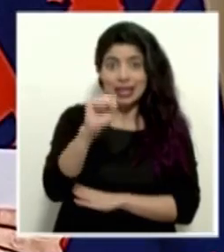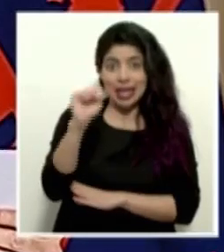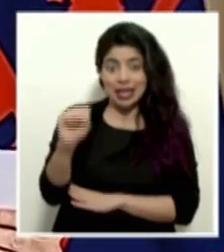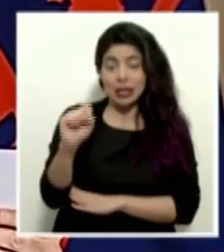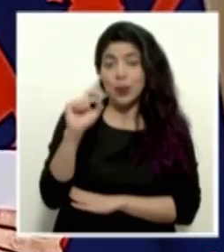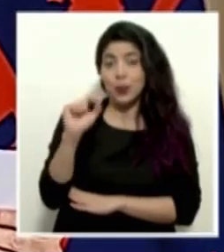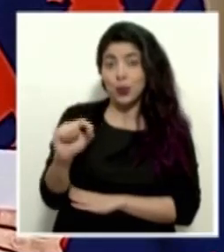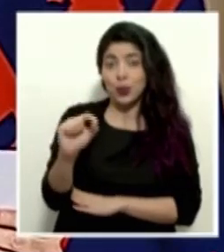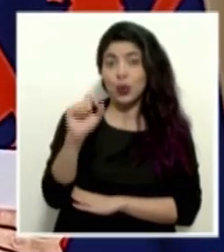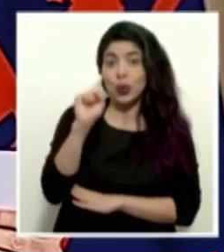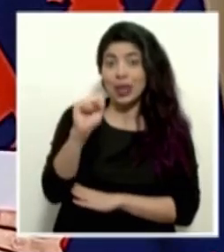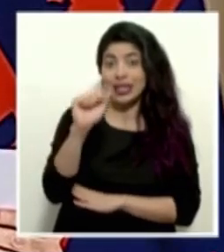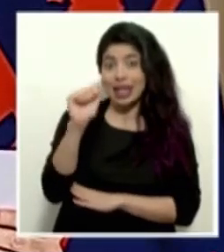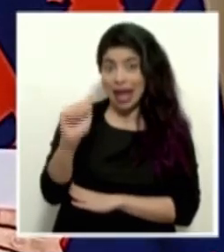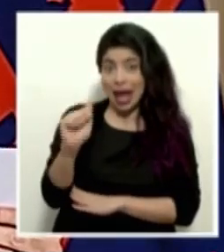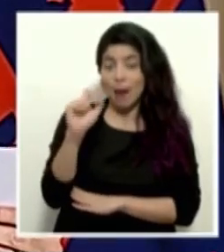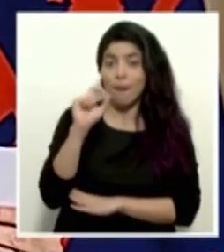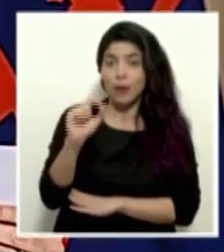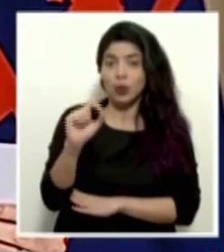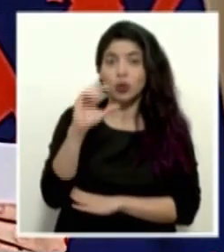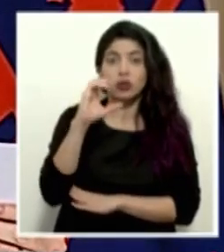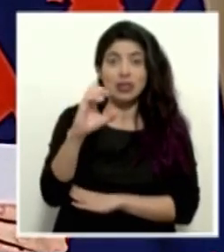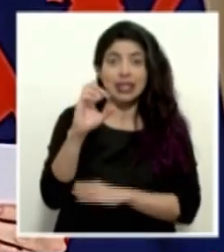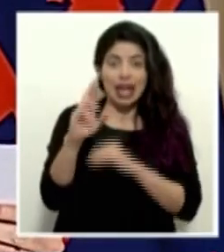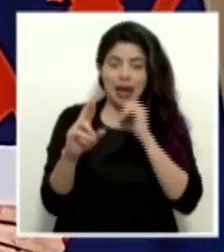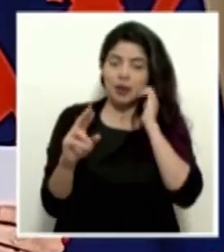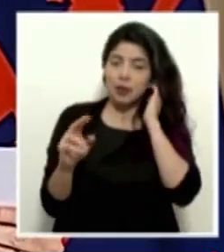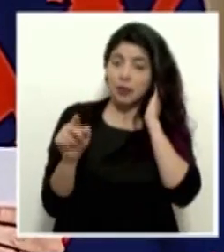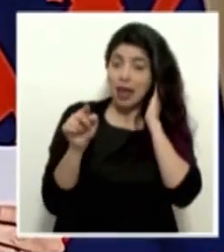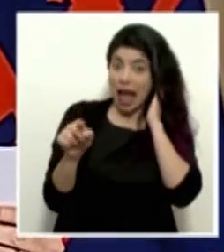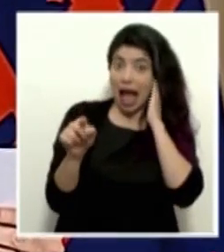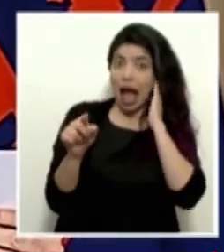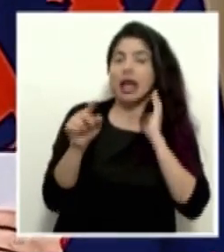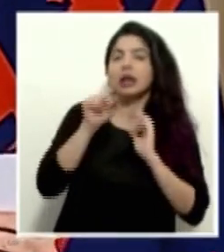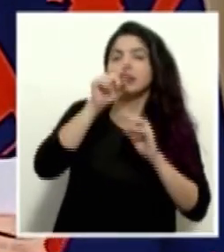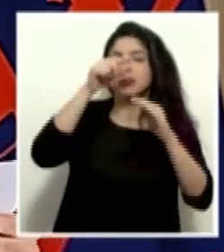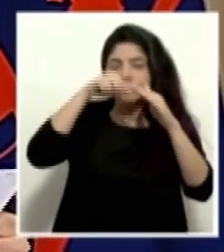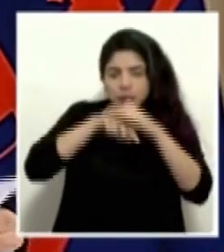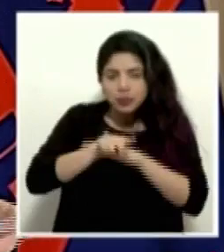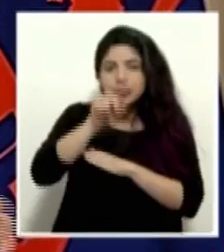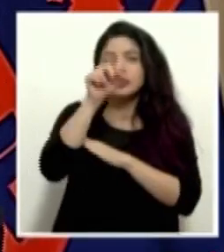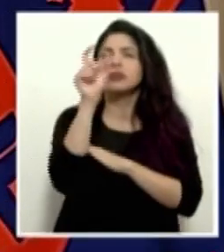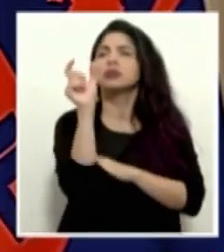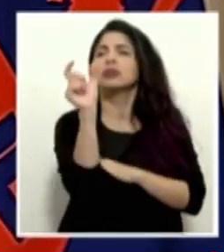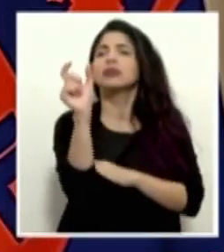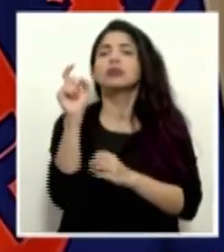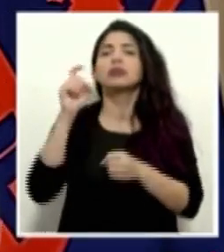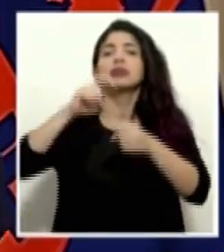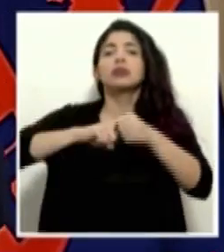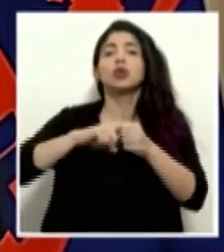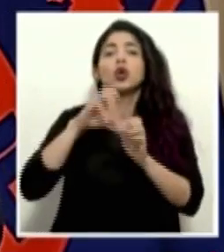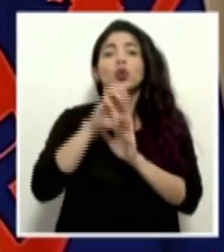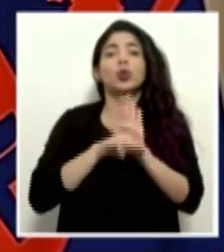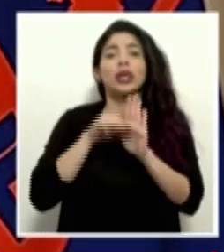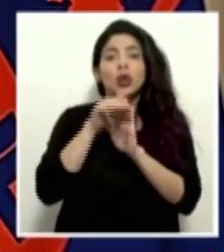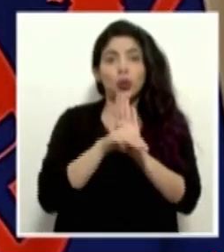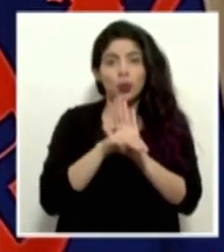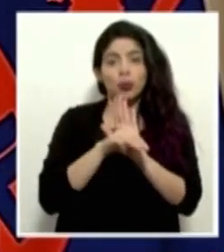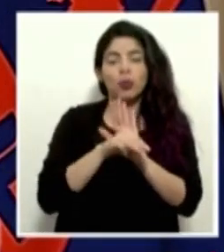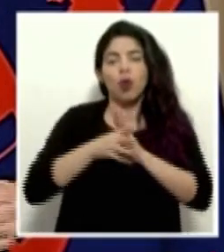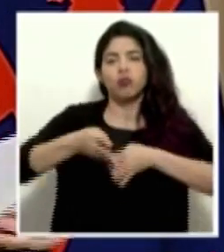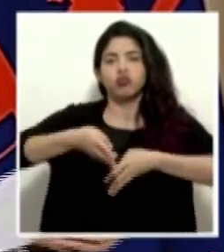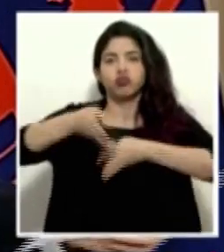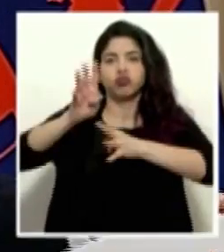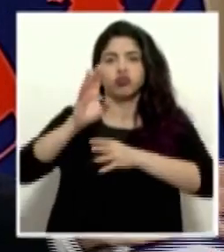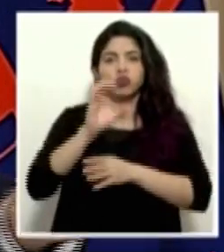.sa.cr. Y ahí se van al apartado, registre su currículum y postean